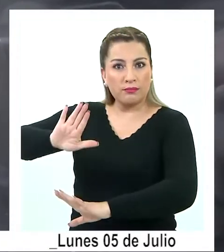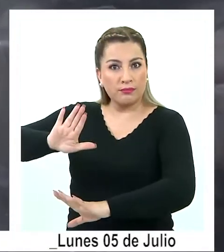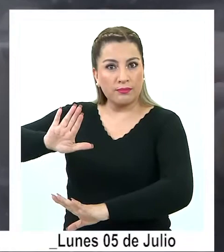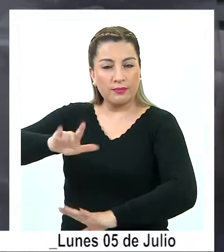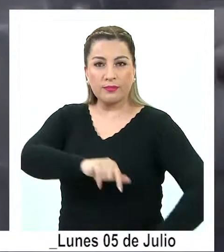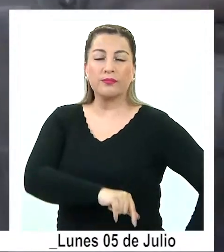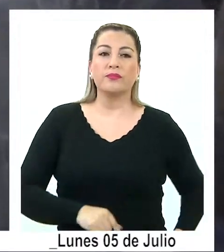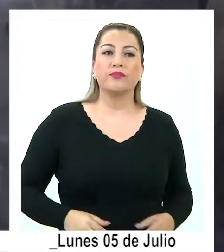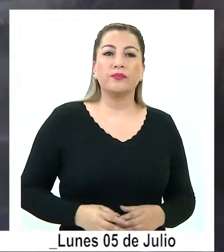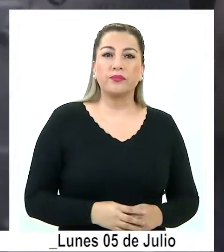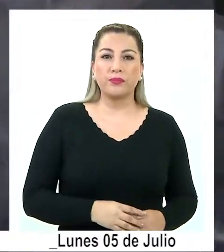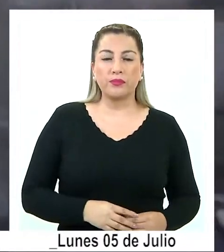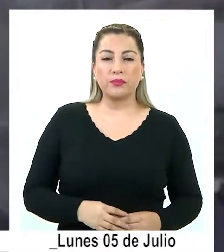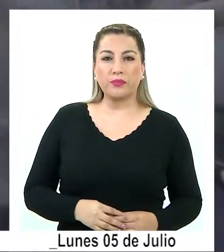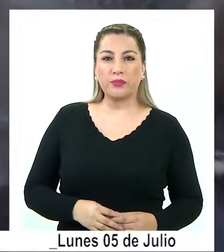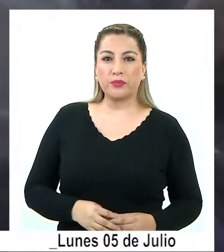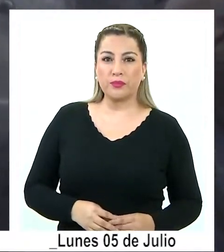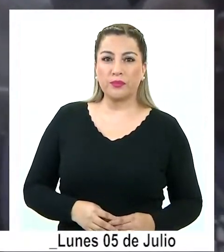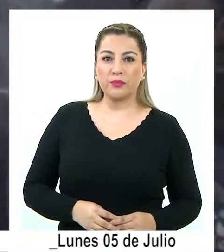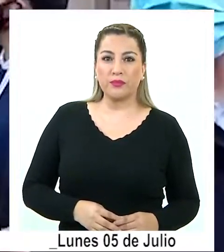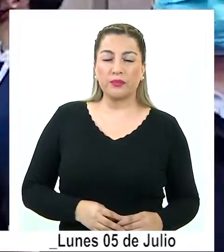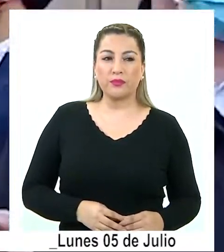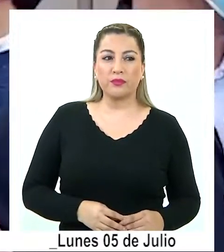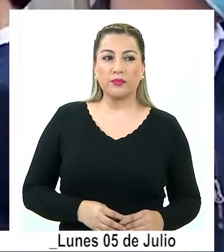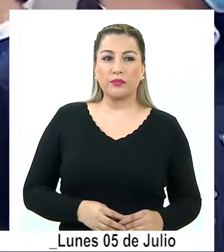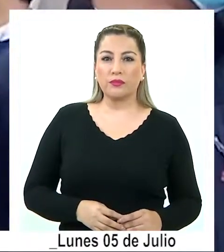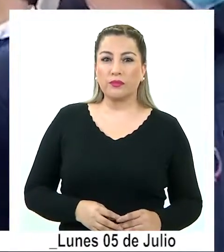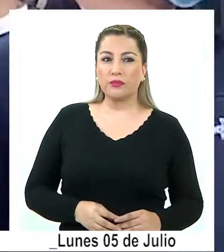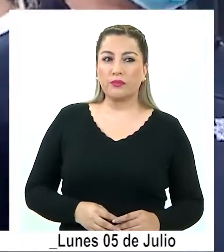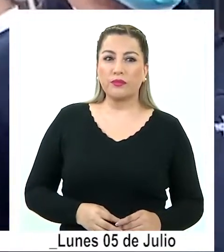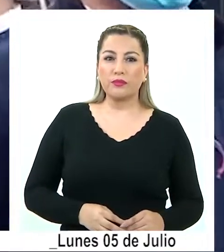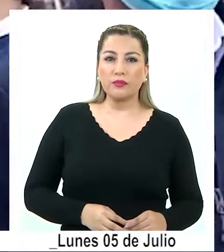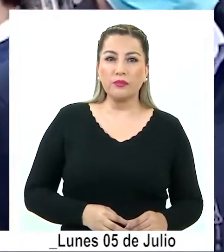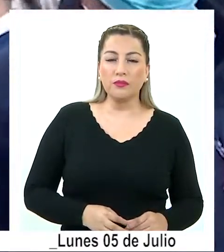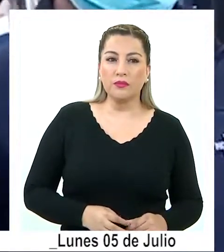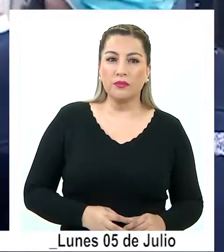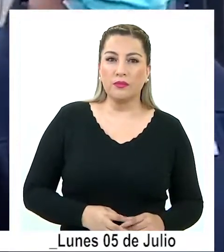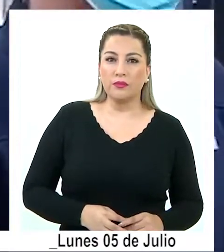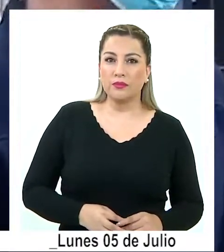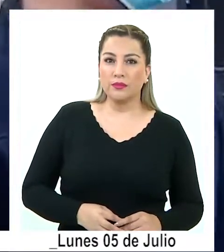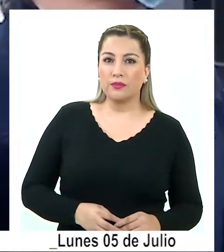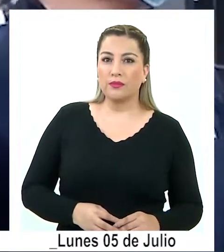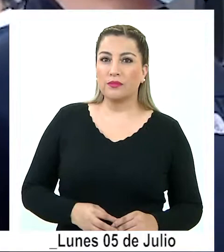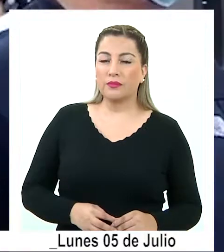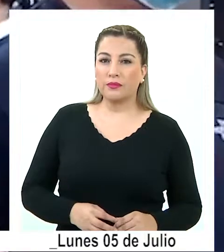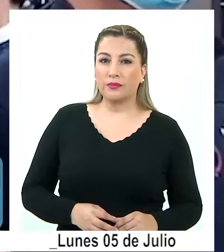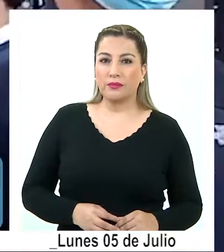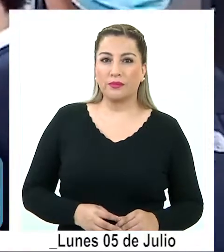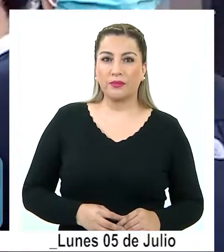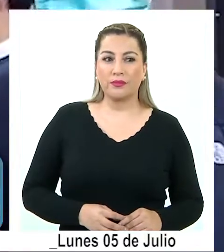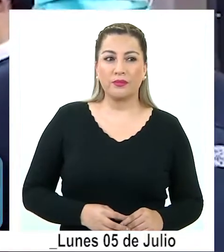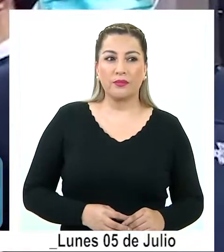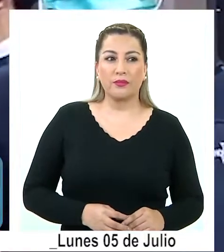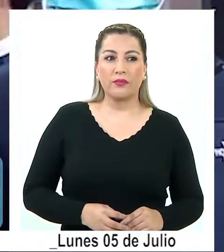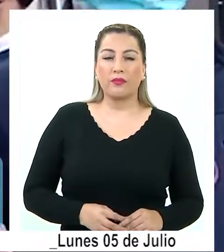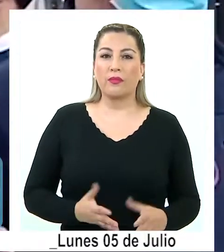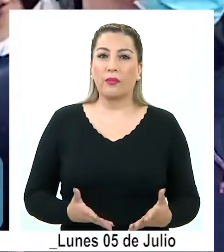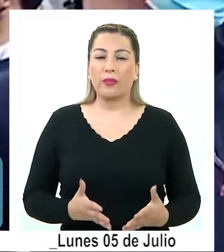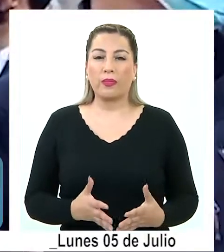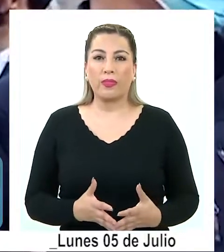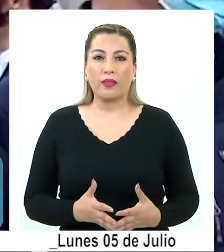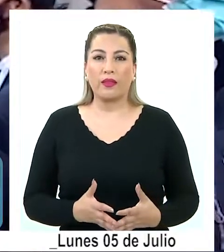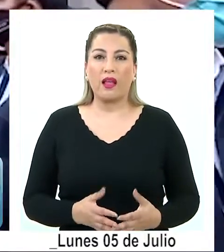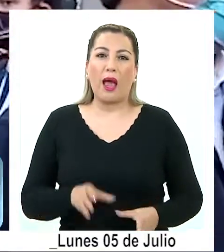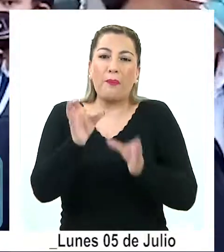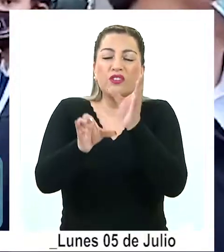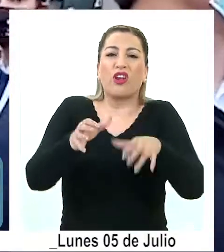enemigo de ustedes. El pueblo fue efectivamente el que logró que esta convención se realice. Me parece inabito que haya una